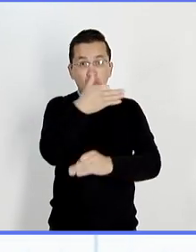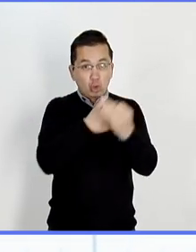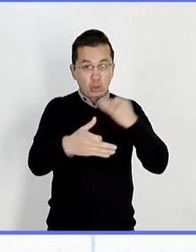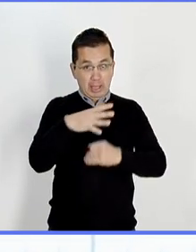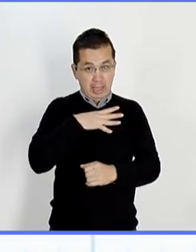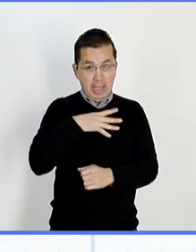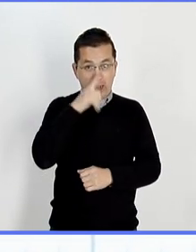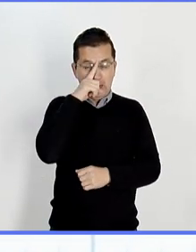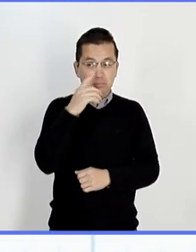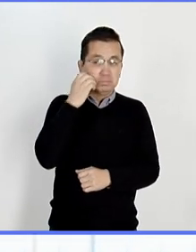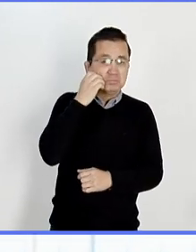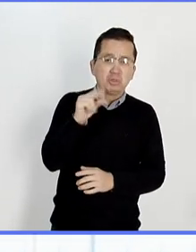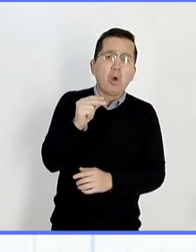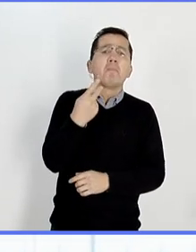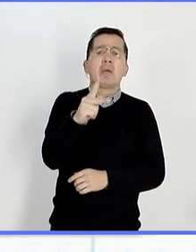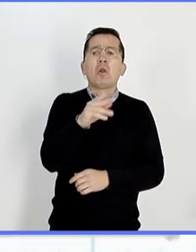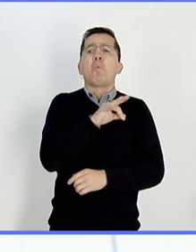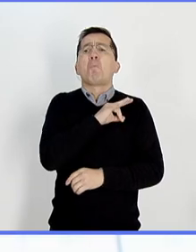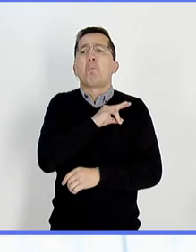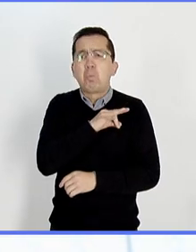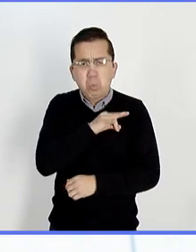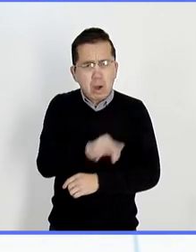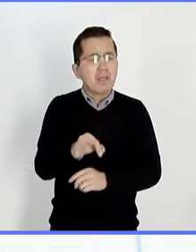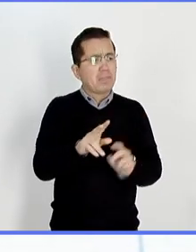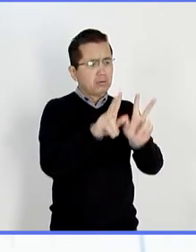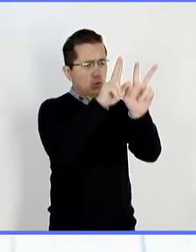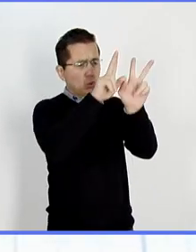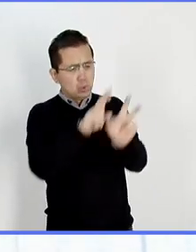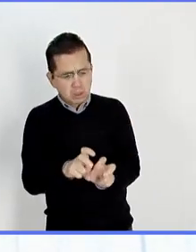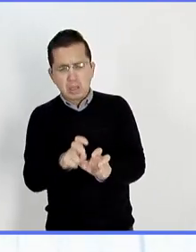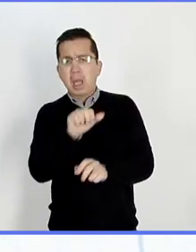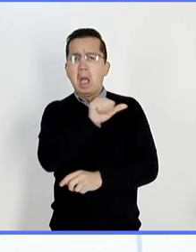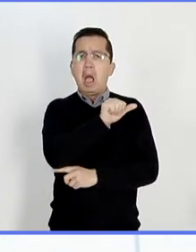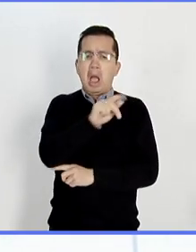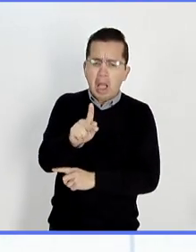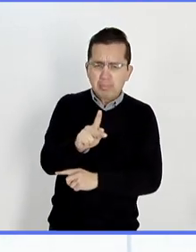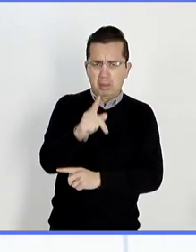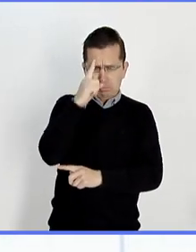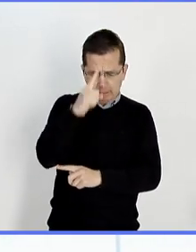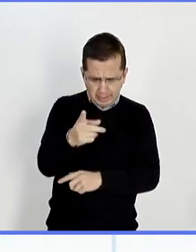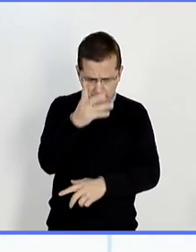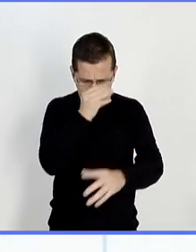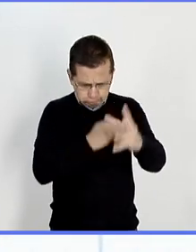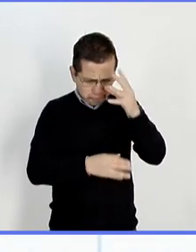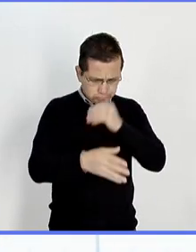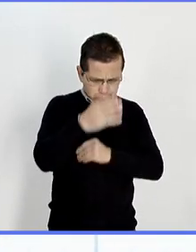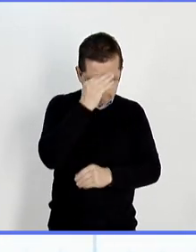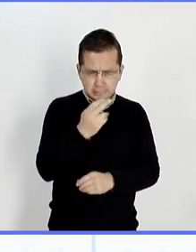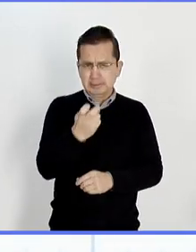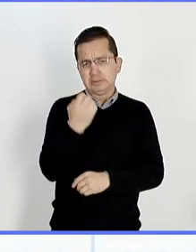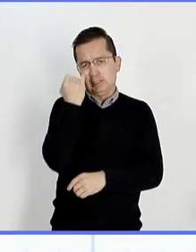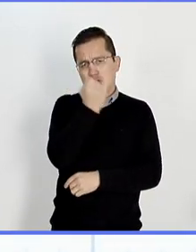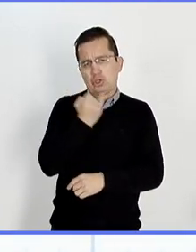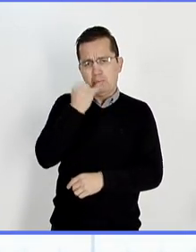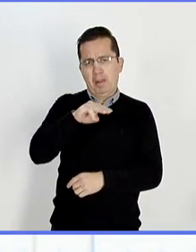sino porque cualquiera, incluso en la ciudad, puede descargar gratuitamente la app y aprender un poco de Mazahua en casa.